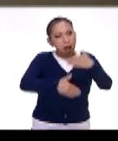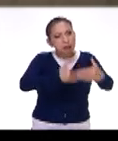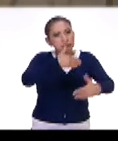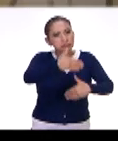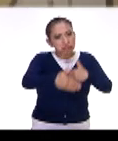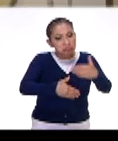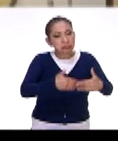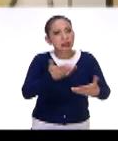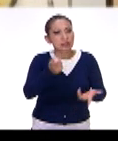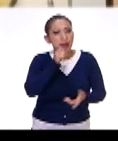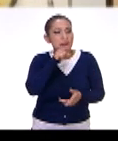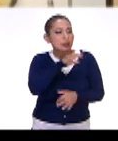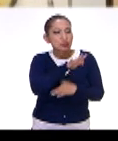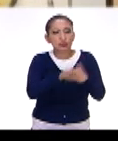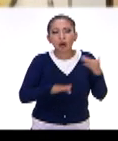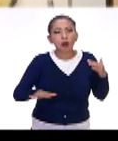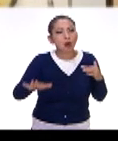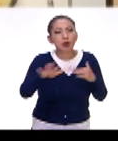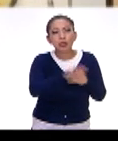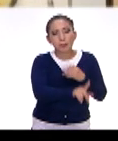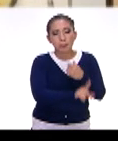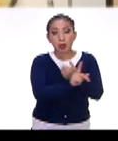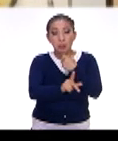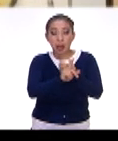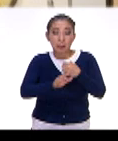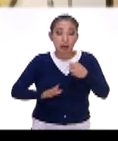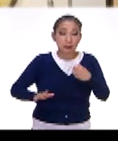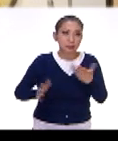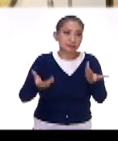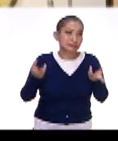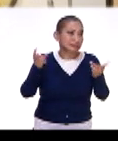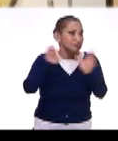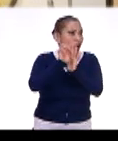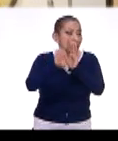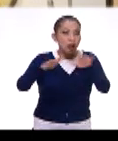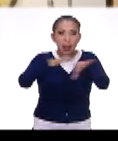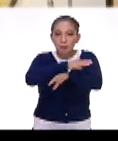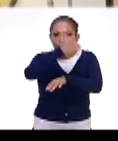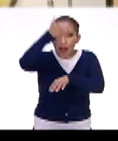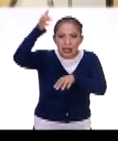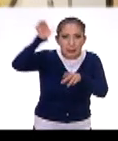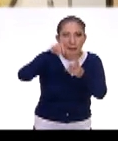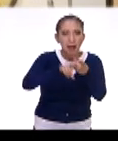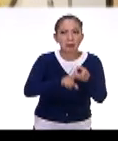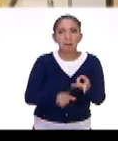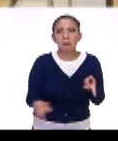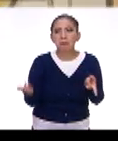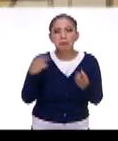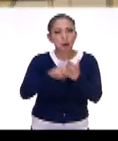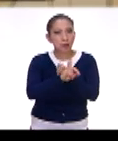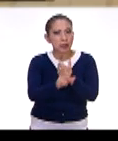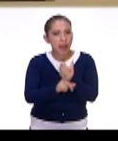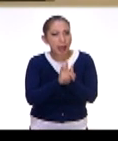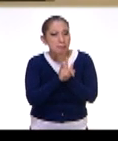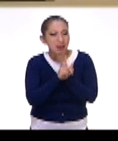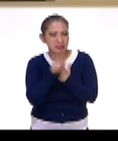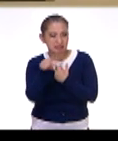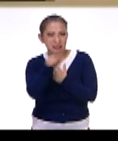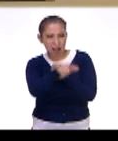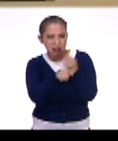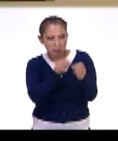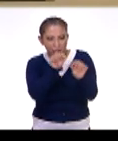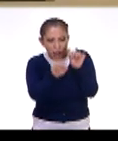inclusive todo lo que han sido los problemas a nivel de cambios climáticos, los problemas que han tenido